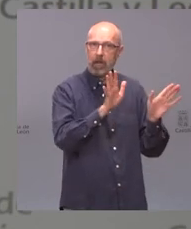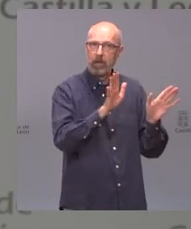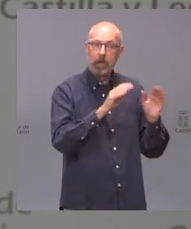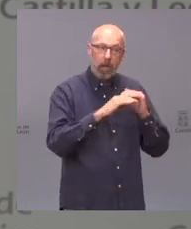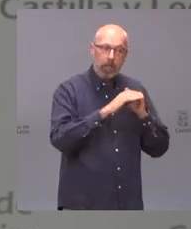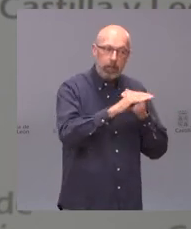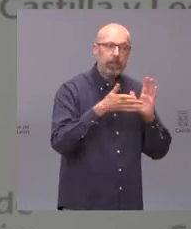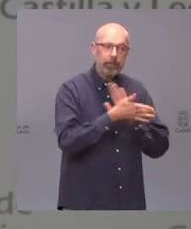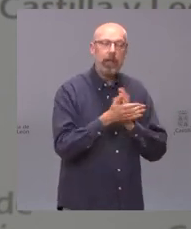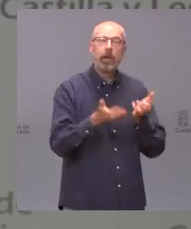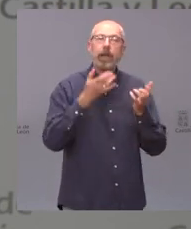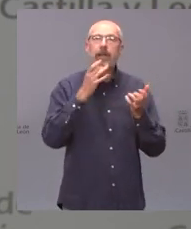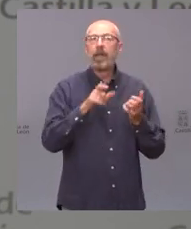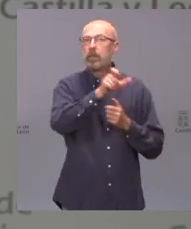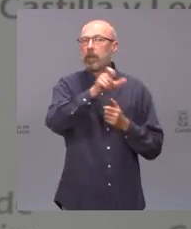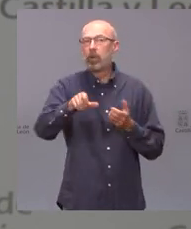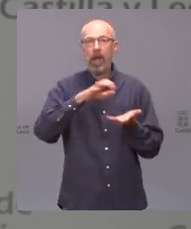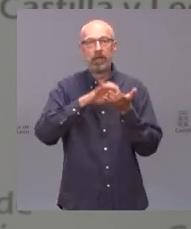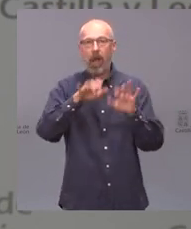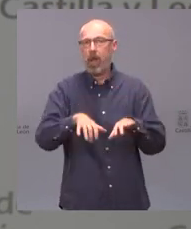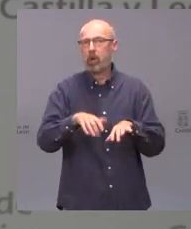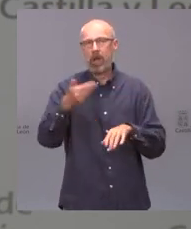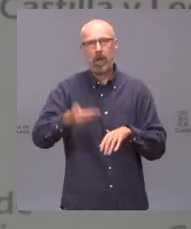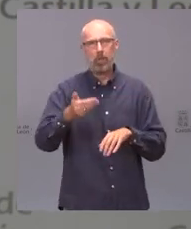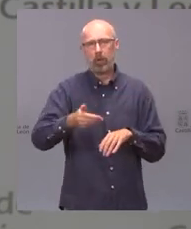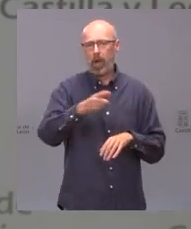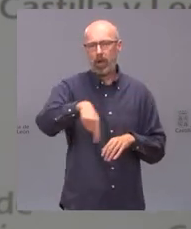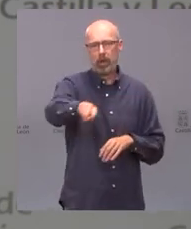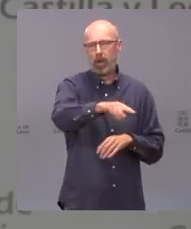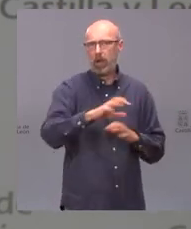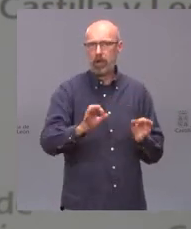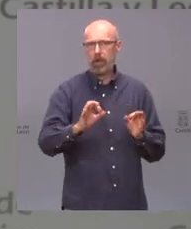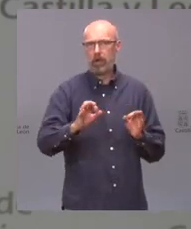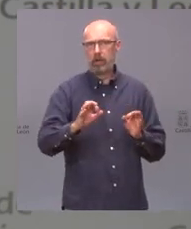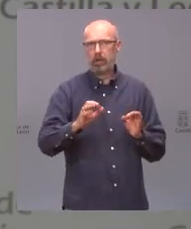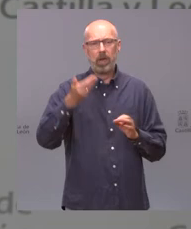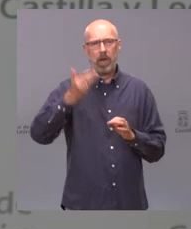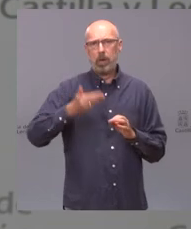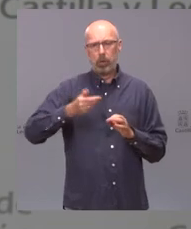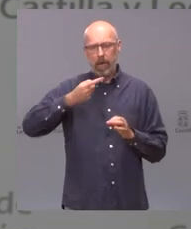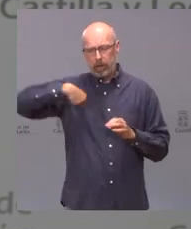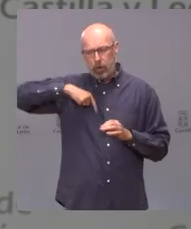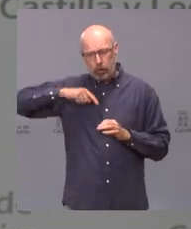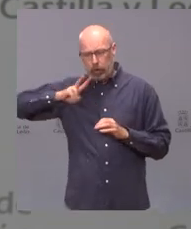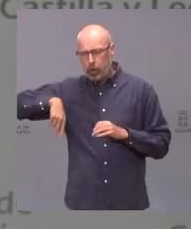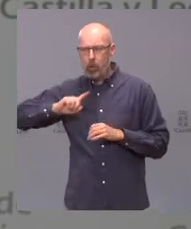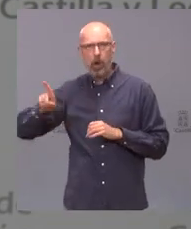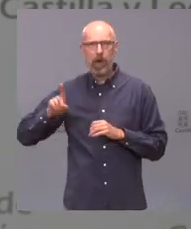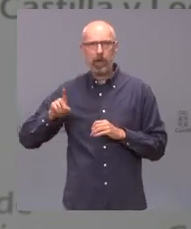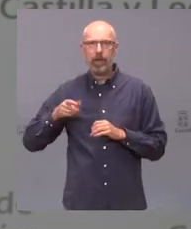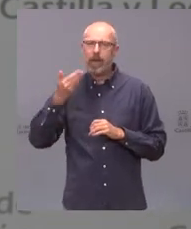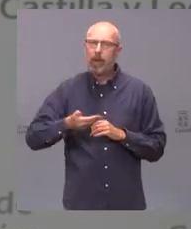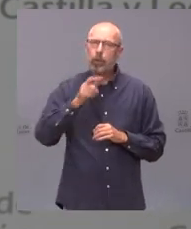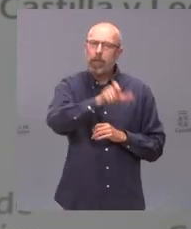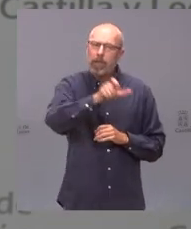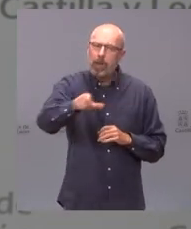Castilla y León que son en el fondo los importantes porque los importantes no somos ni los que estamos en política ni los partidos políticos lo importante es que la gente pueda llegar a final de